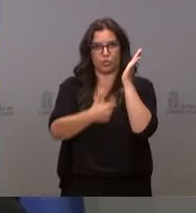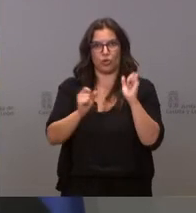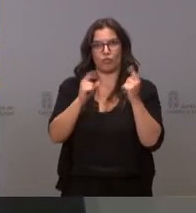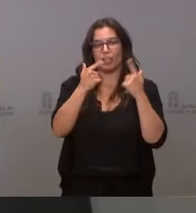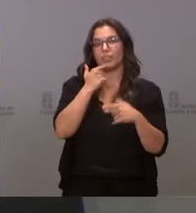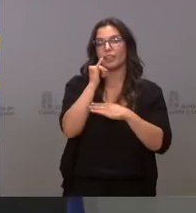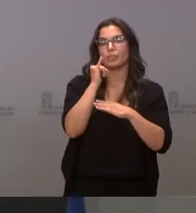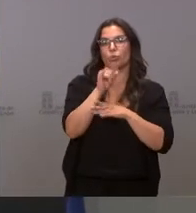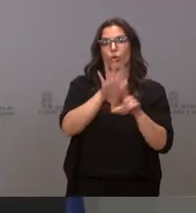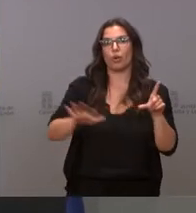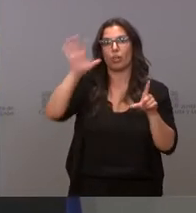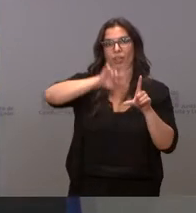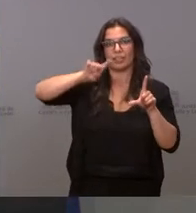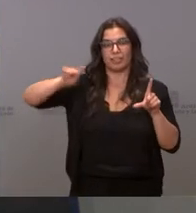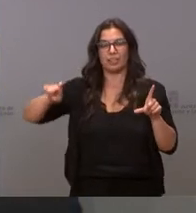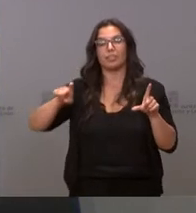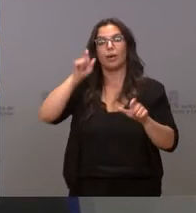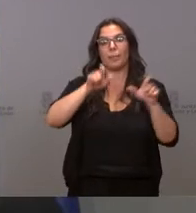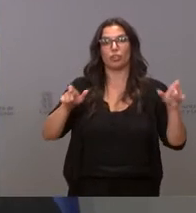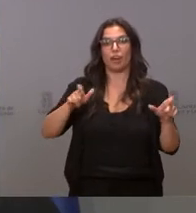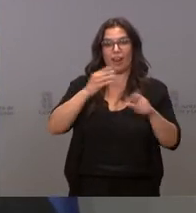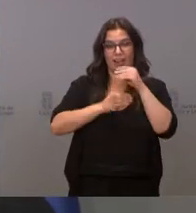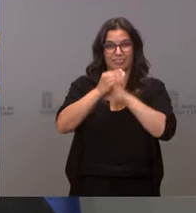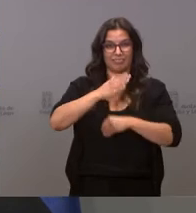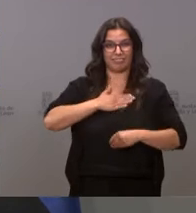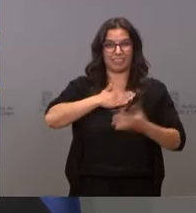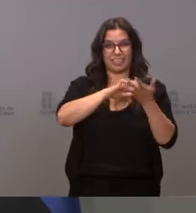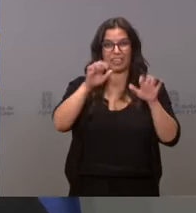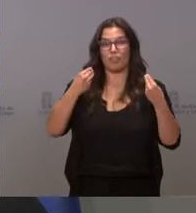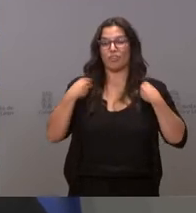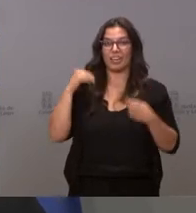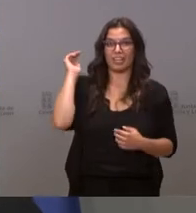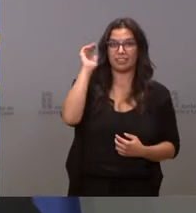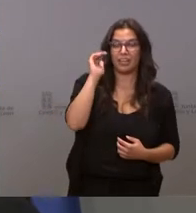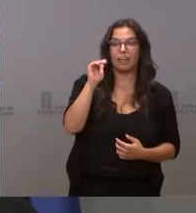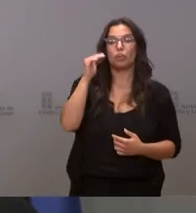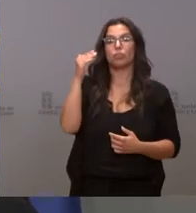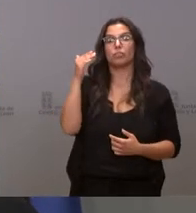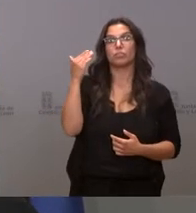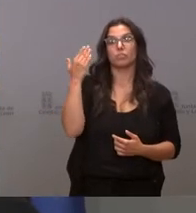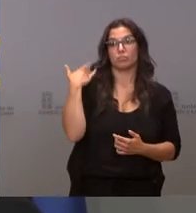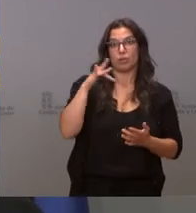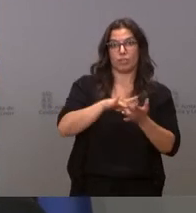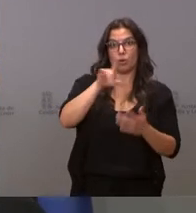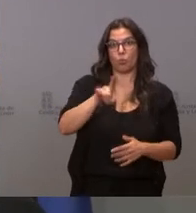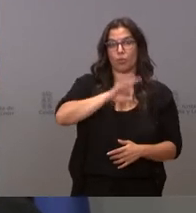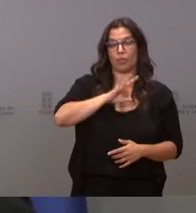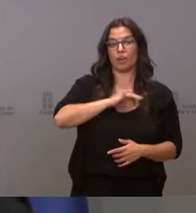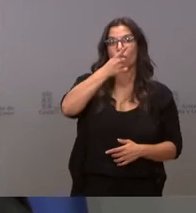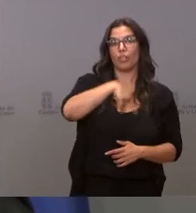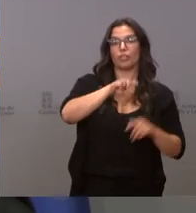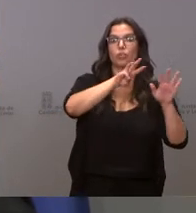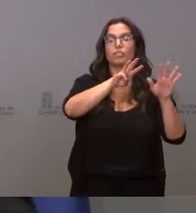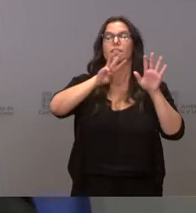Instituto Nacional de Estadística, el número de castellanos y leoneses residentes en el extranjero a fecha 1 de enero de 2021 era de 180.900